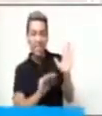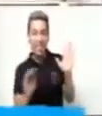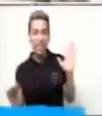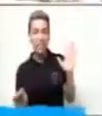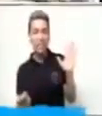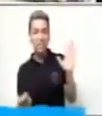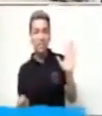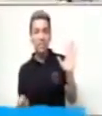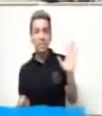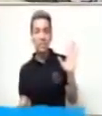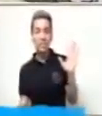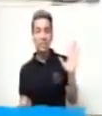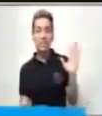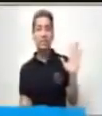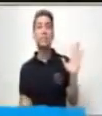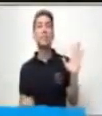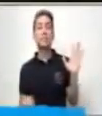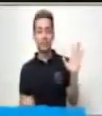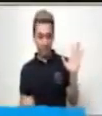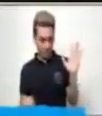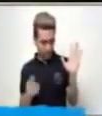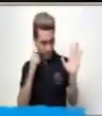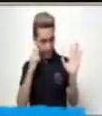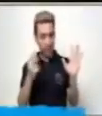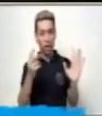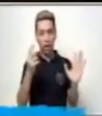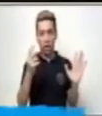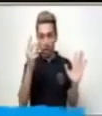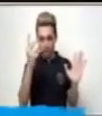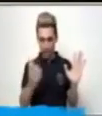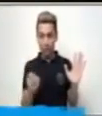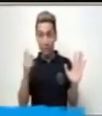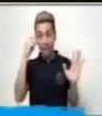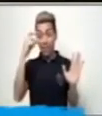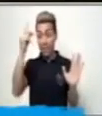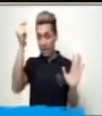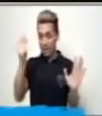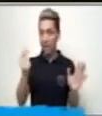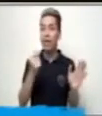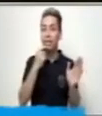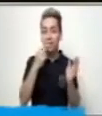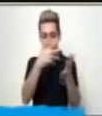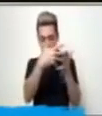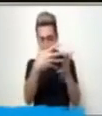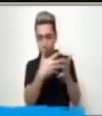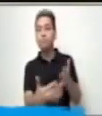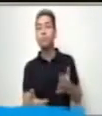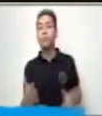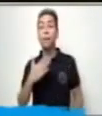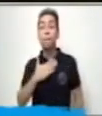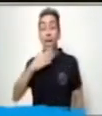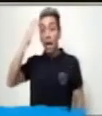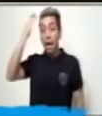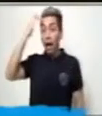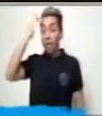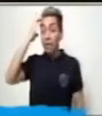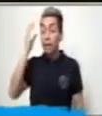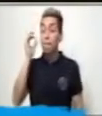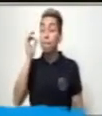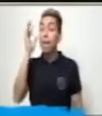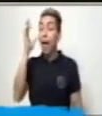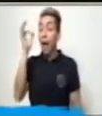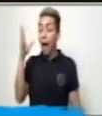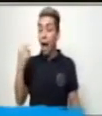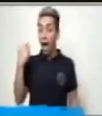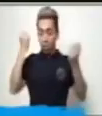Vuelvo con la adivinanza. Mi cabeza es blanca. Me he